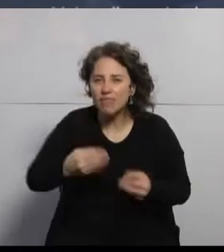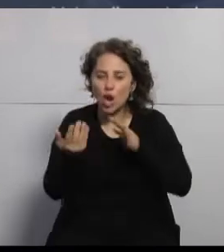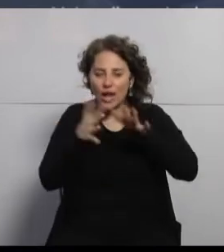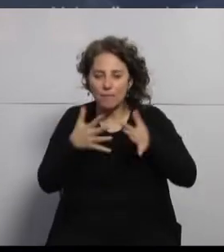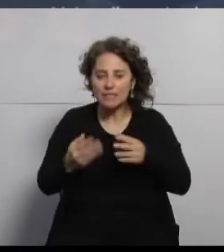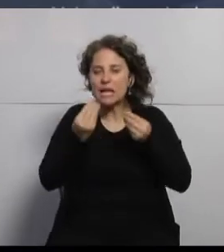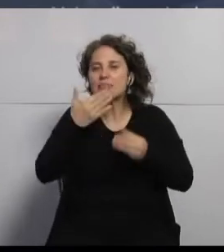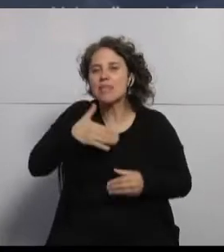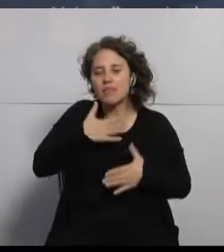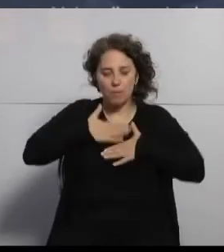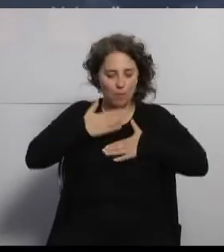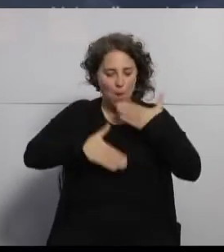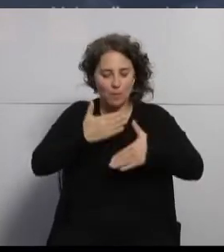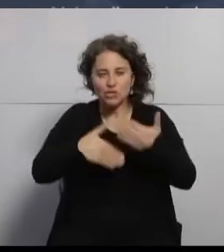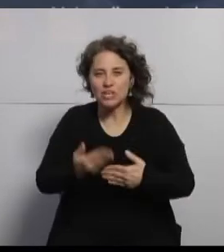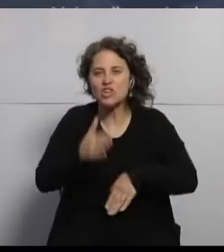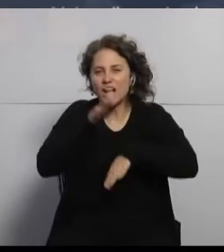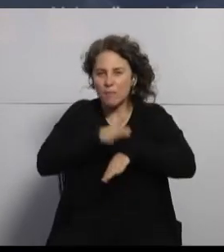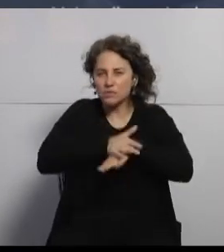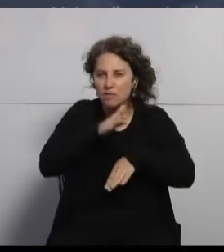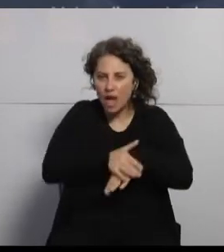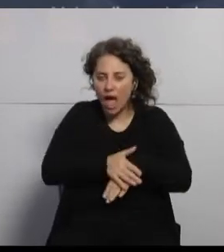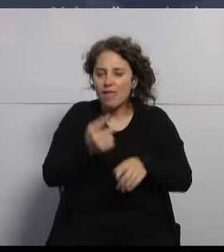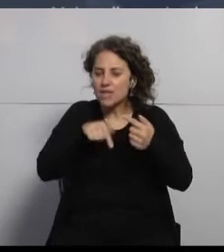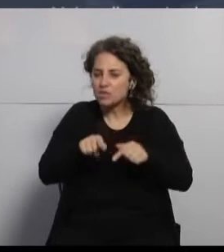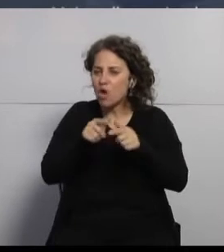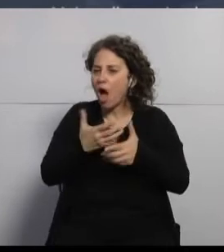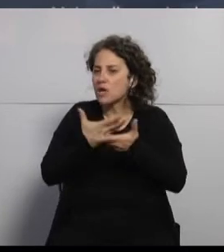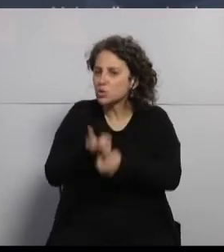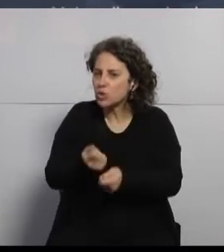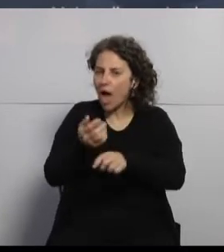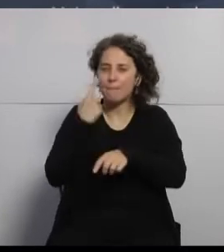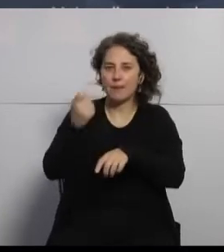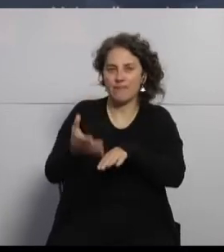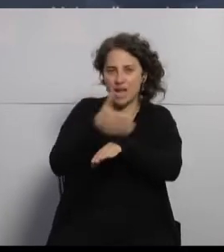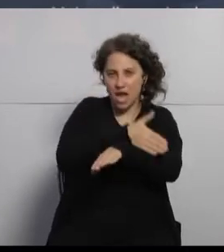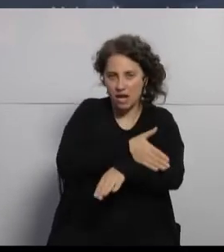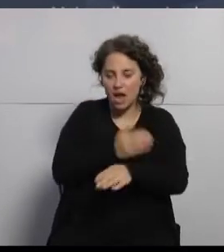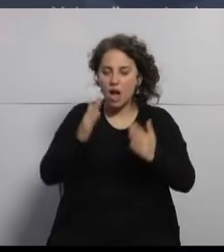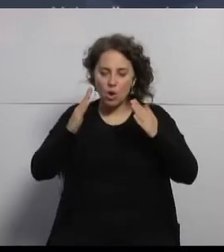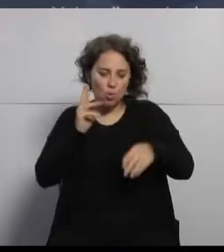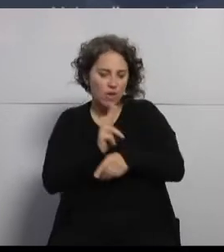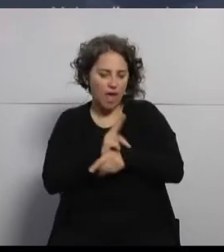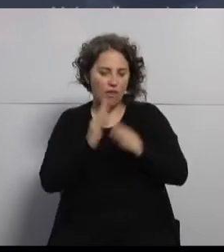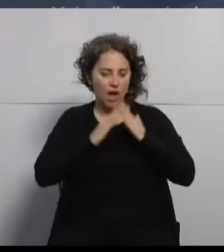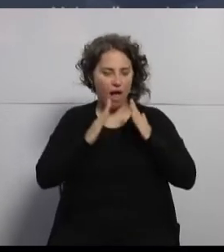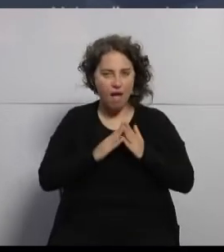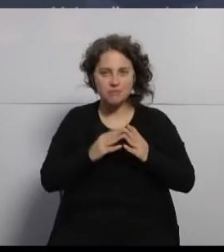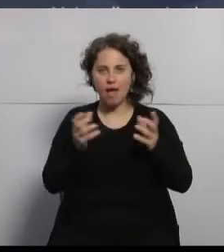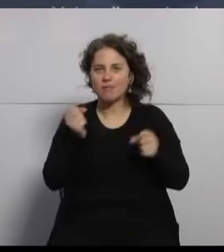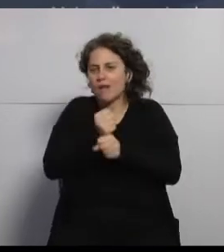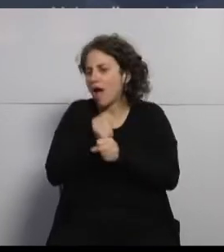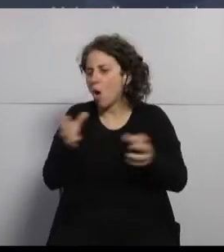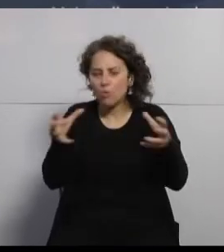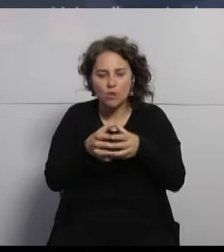llegada a las instituciones de salud, el cuidado en el hogar, el trabajo en comunidad, los temas